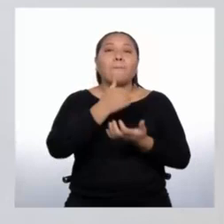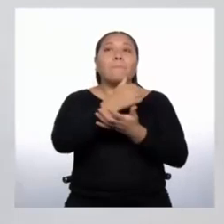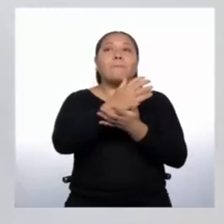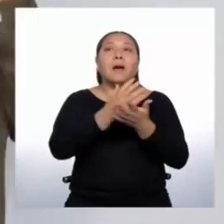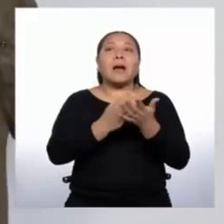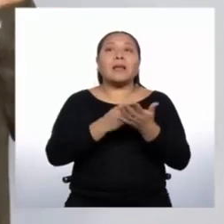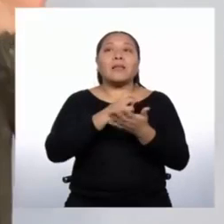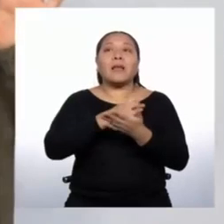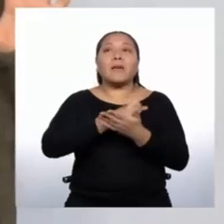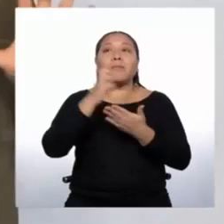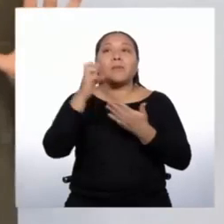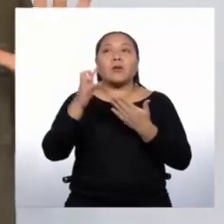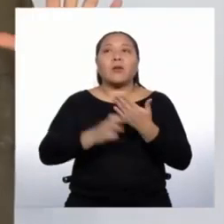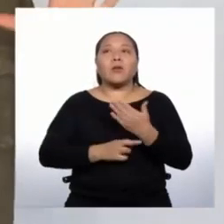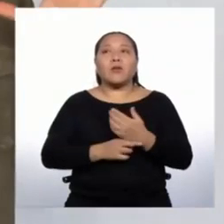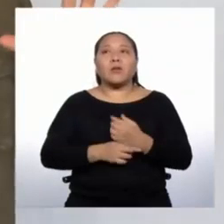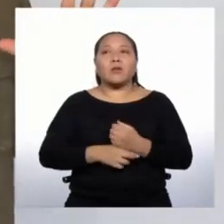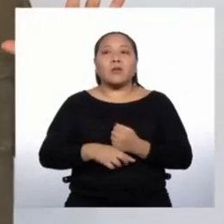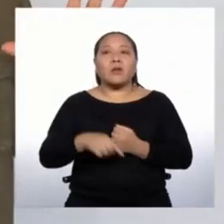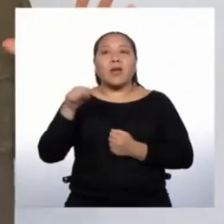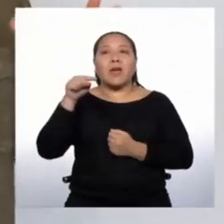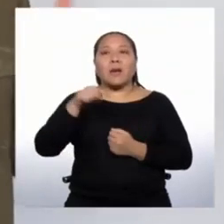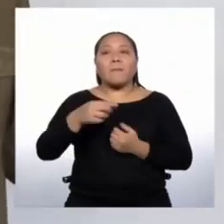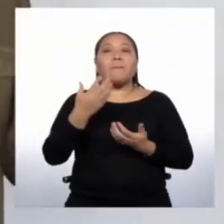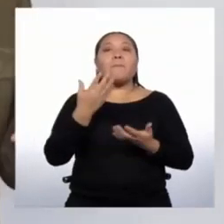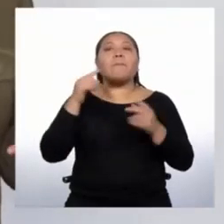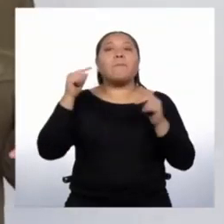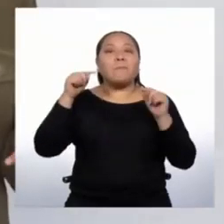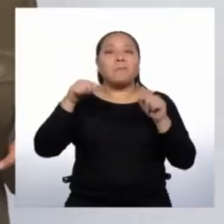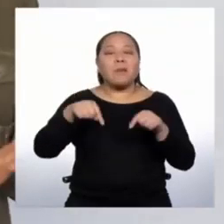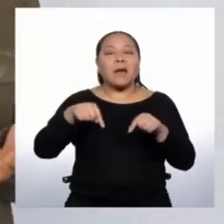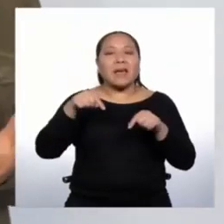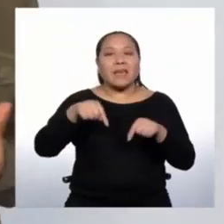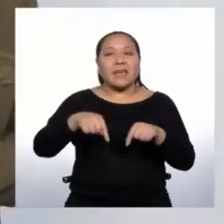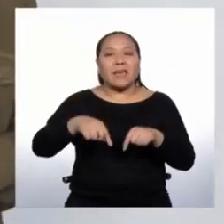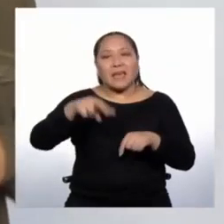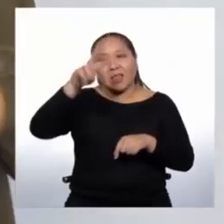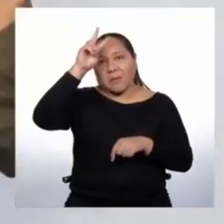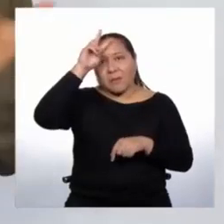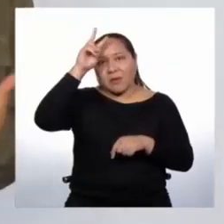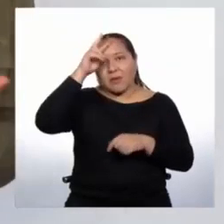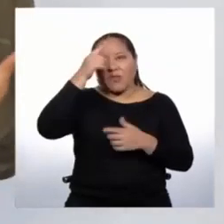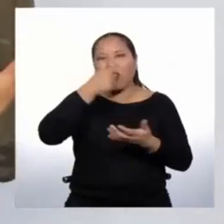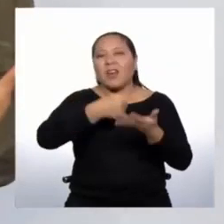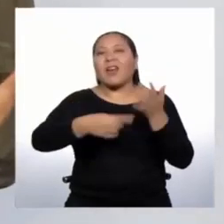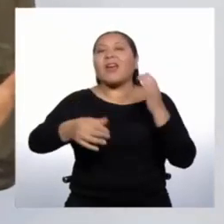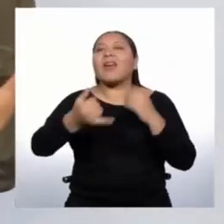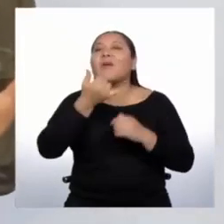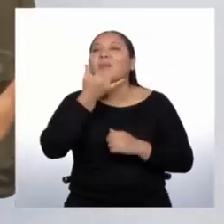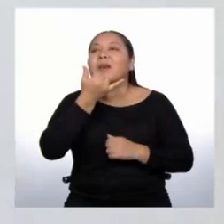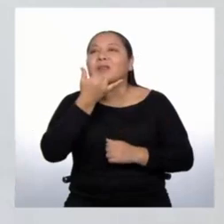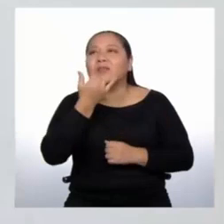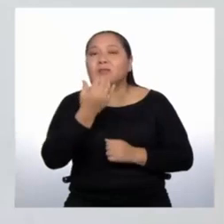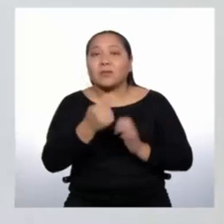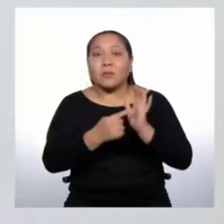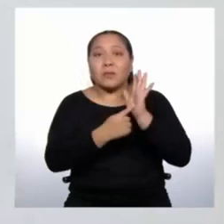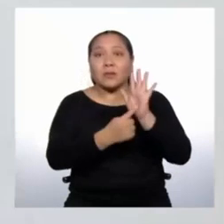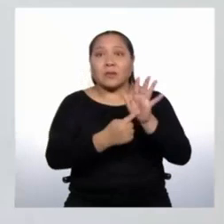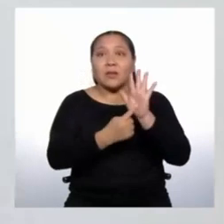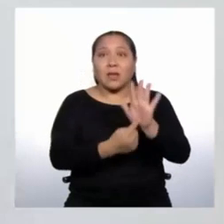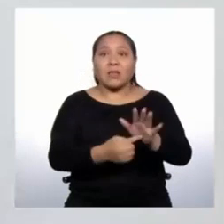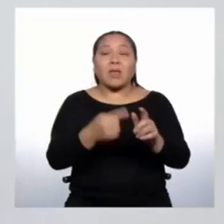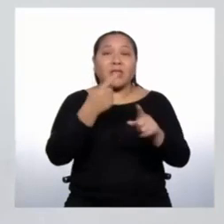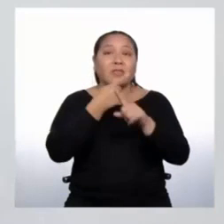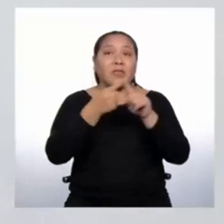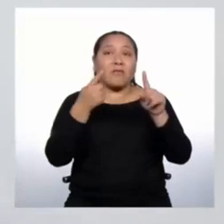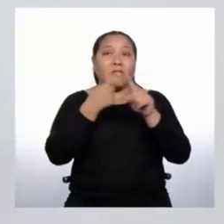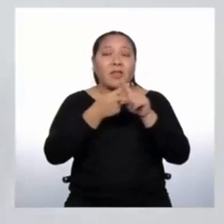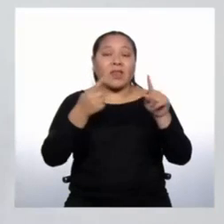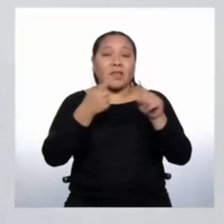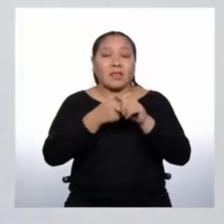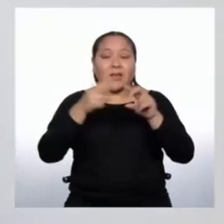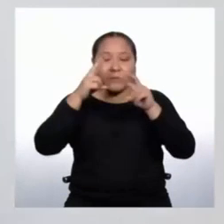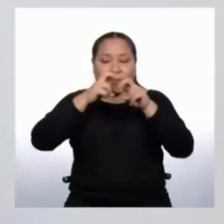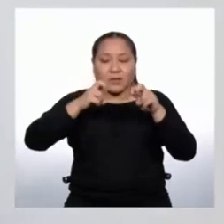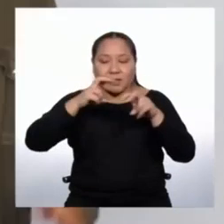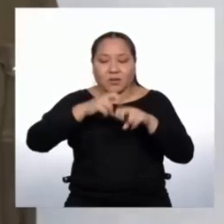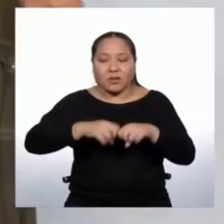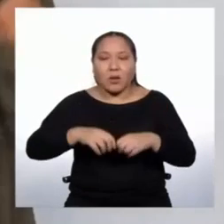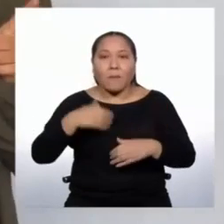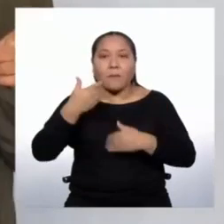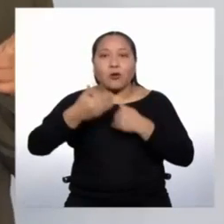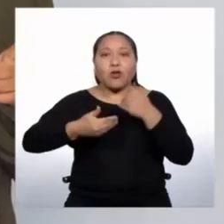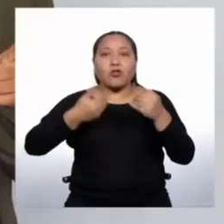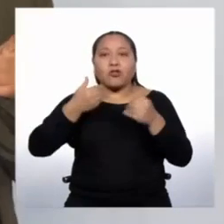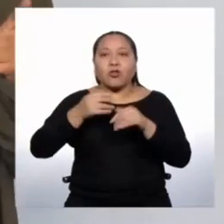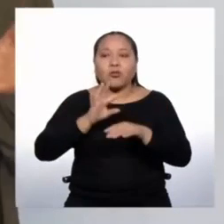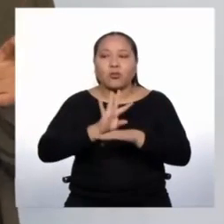del programa Sucedió en el Perú, en el cual se presentan diversas investigaciones sobre el proceso migratorio peruano.